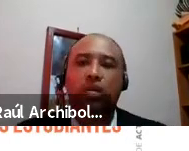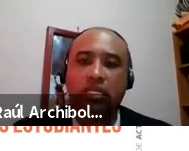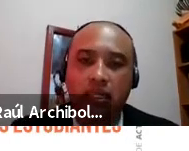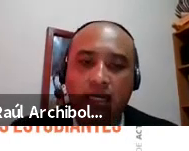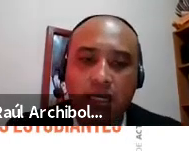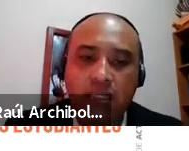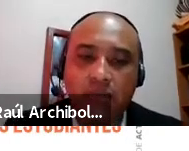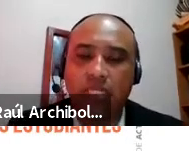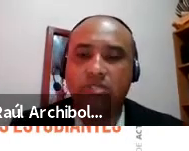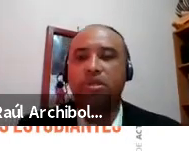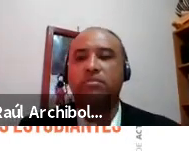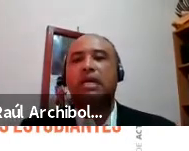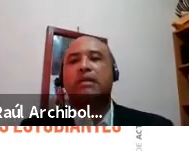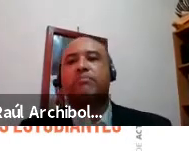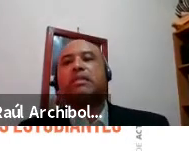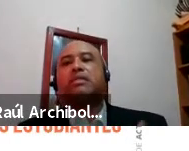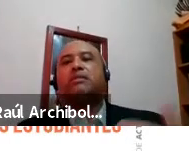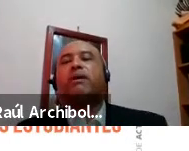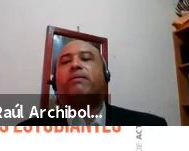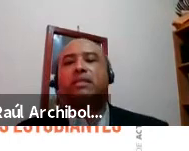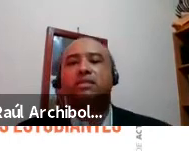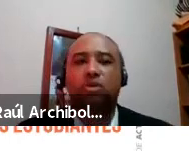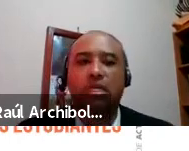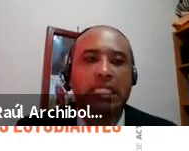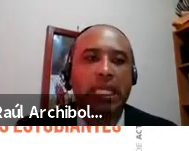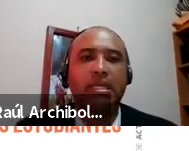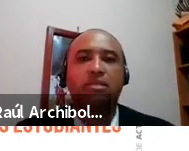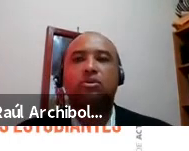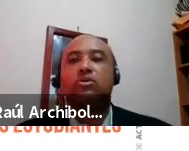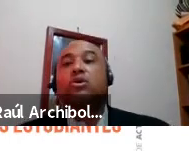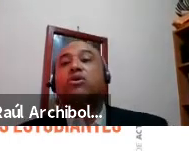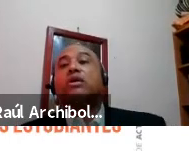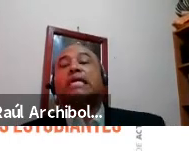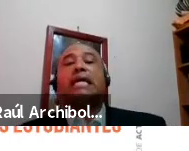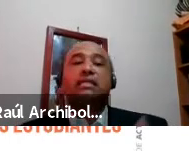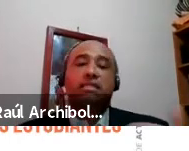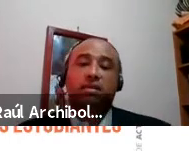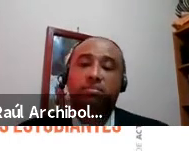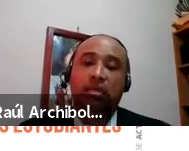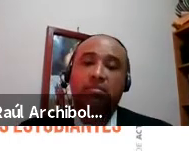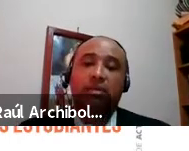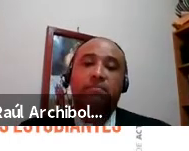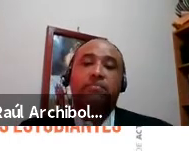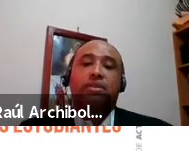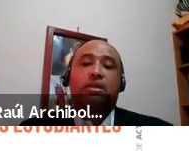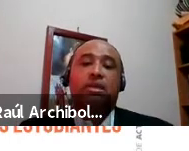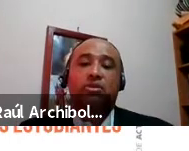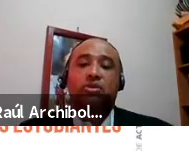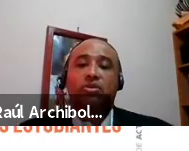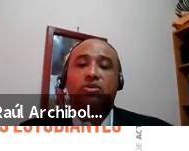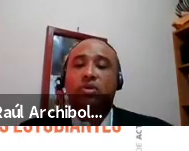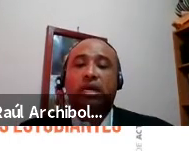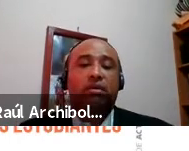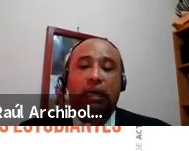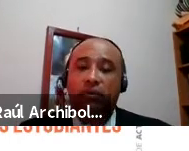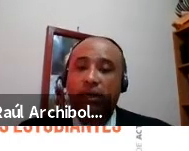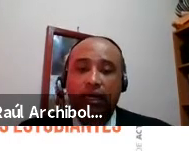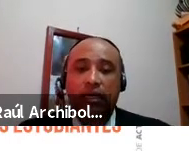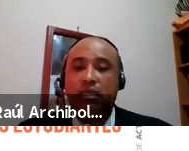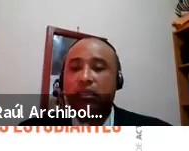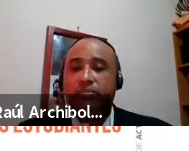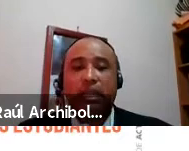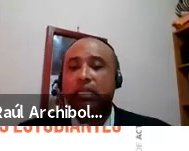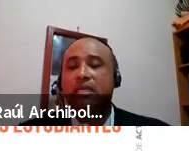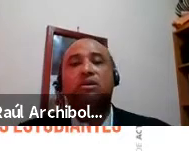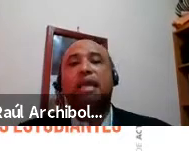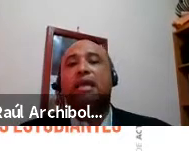únicos estudiantes de educación primaria que participaban dentro de este evento grande en Panamá y eso nos ha llevado